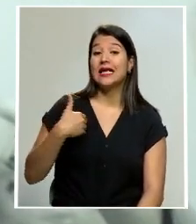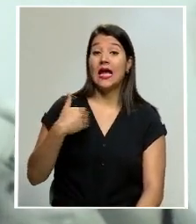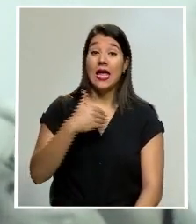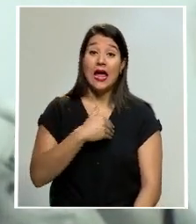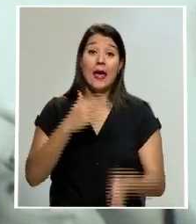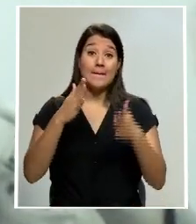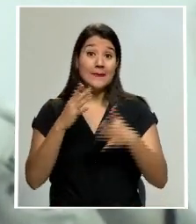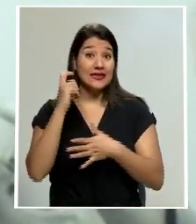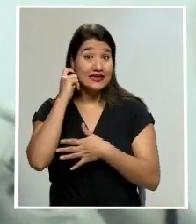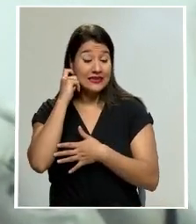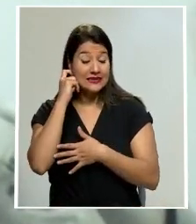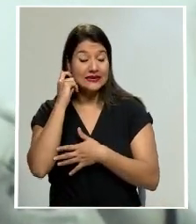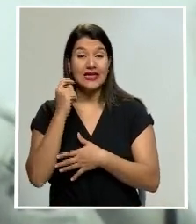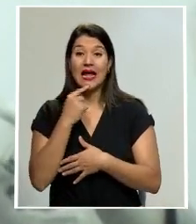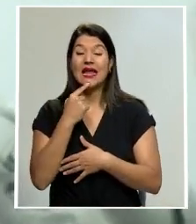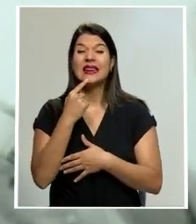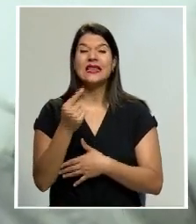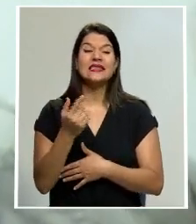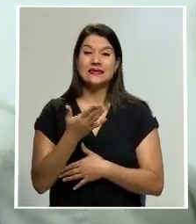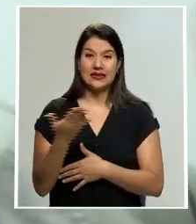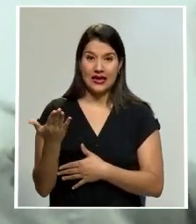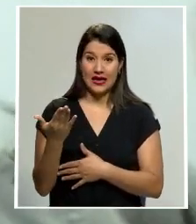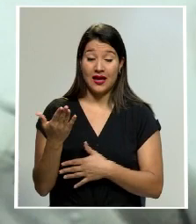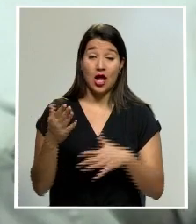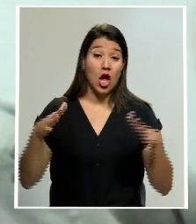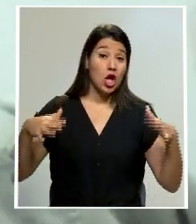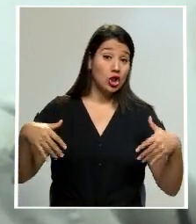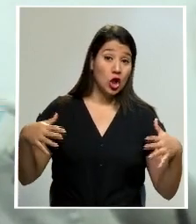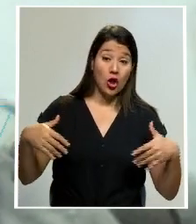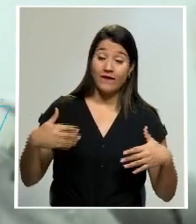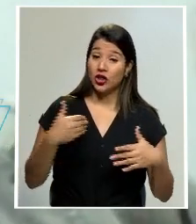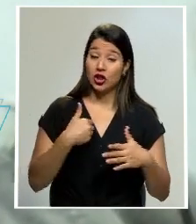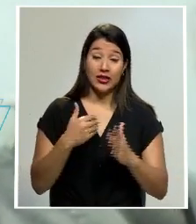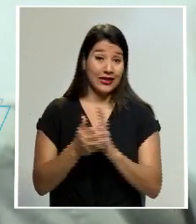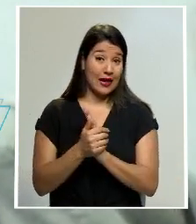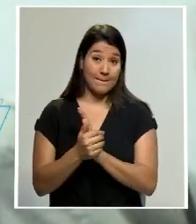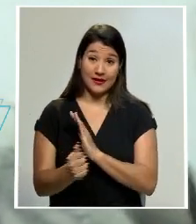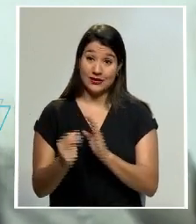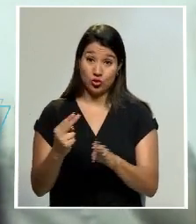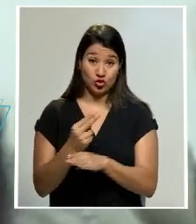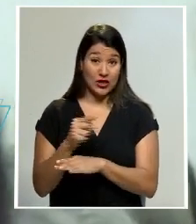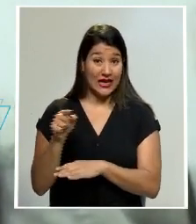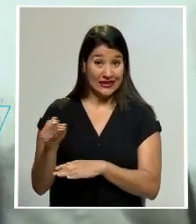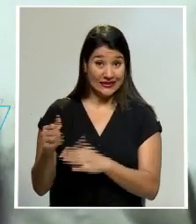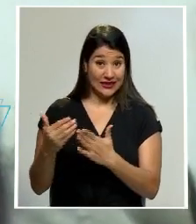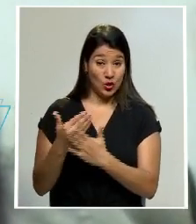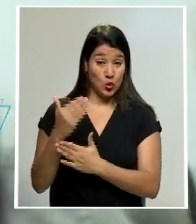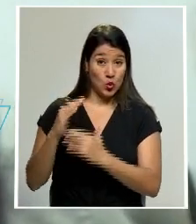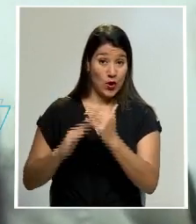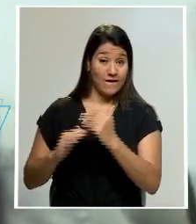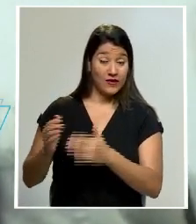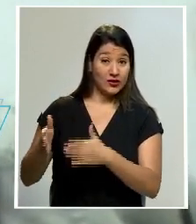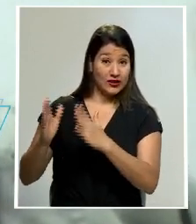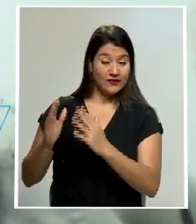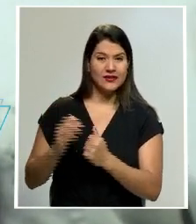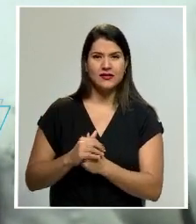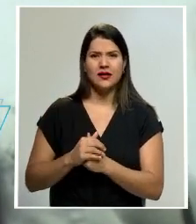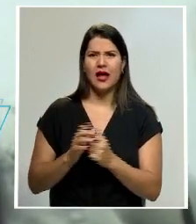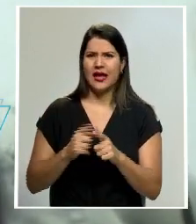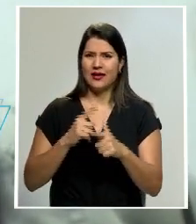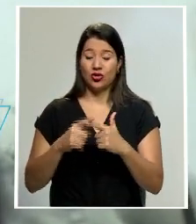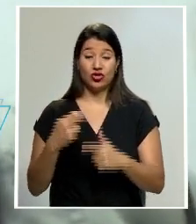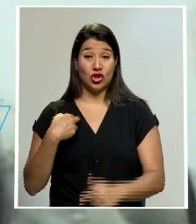nos informa la Defensa Pública, es que todavía no está en capacidad, lo cual lleva a preocupación